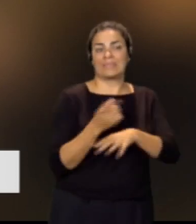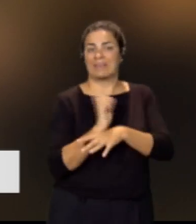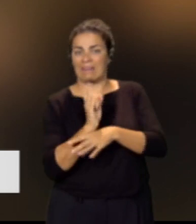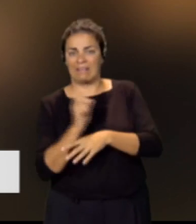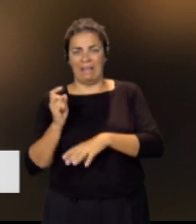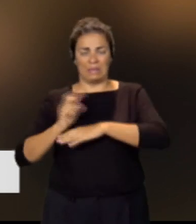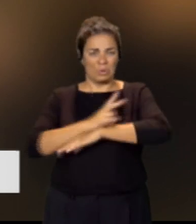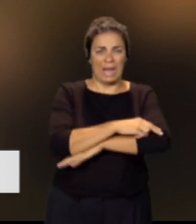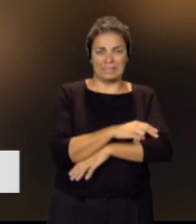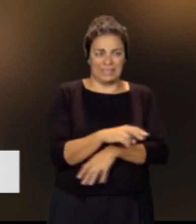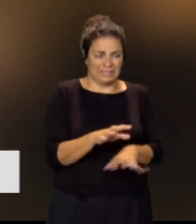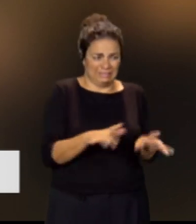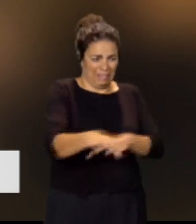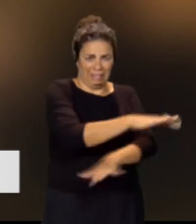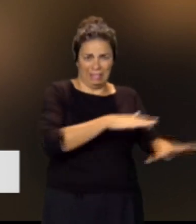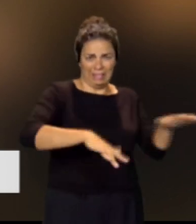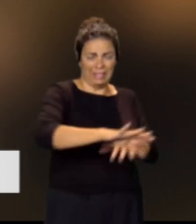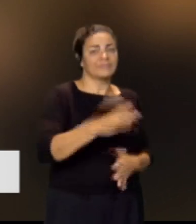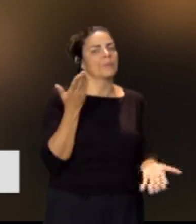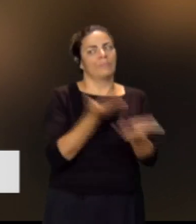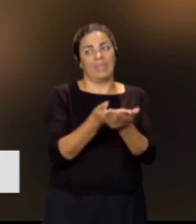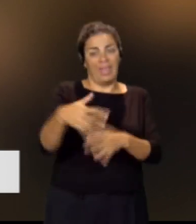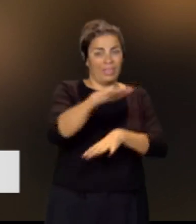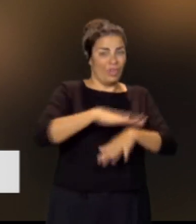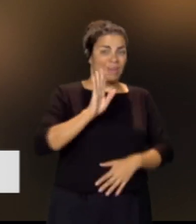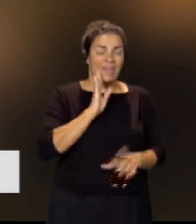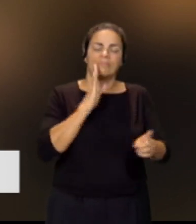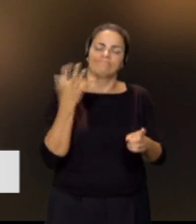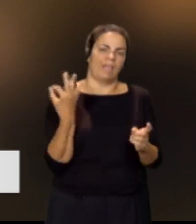y cucarachas. Piden más contenedores en esta zona.